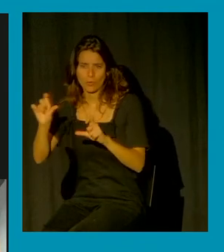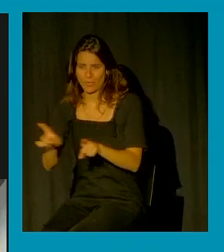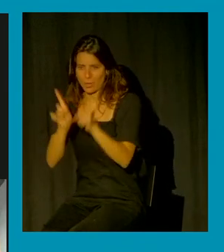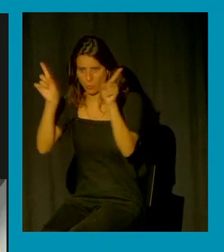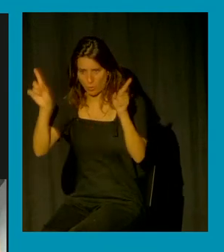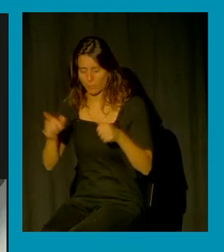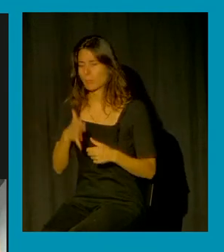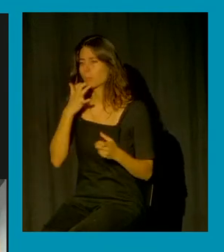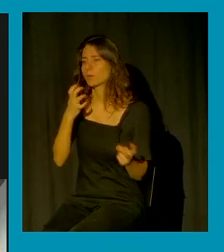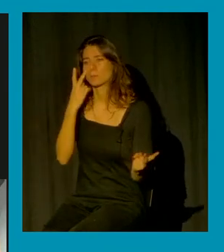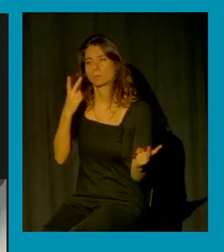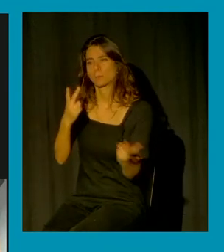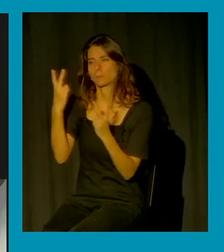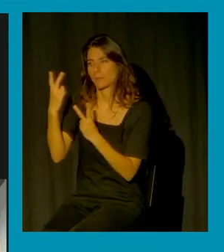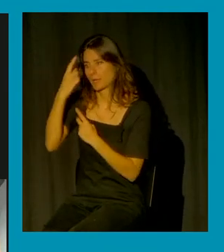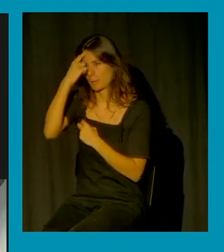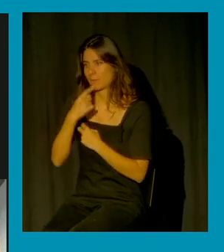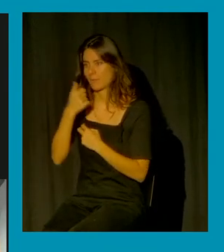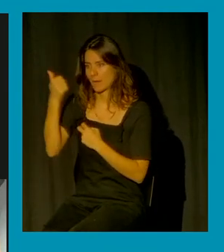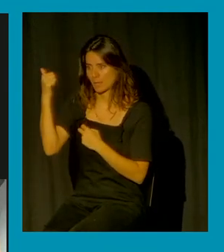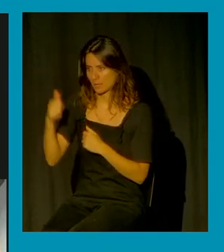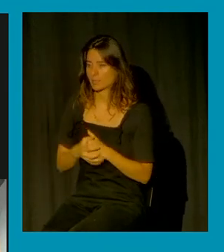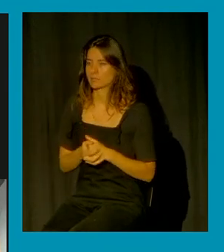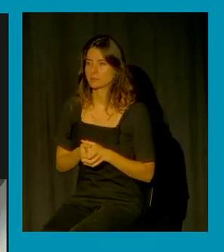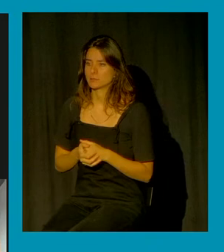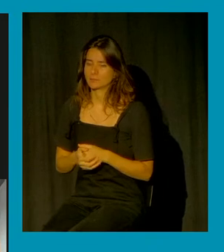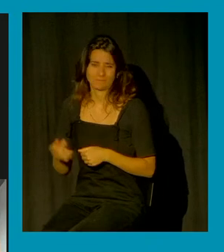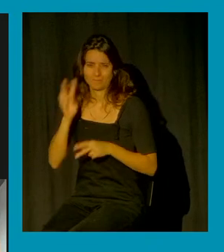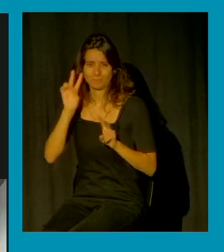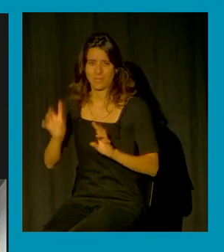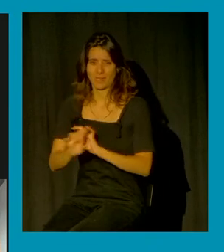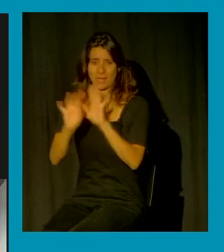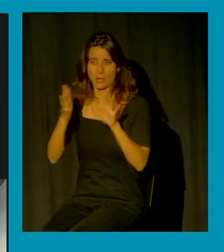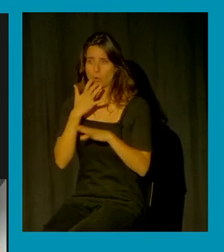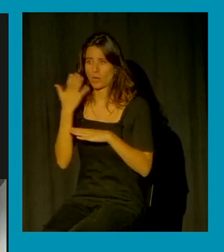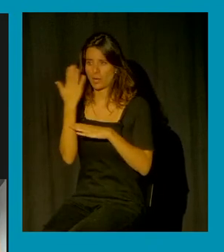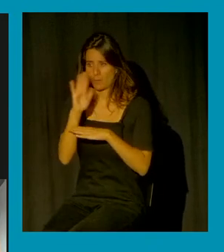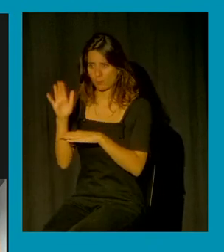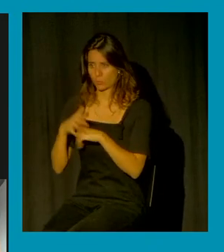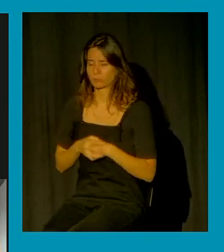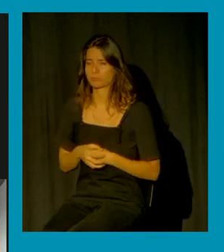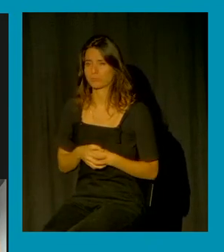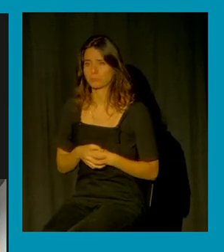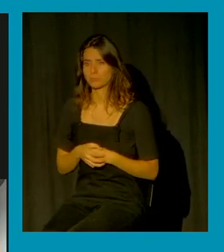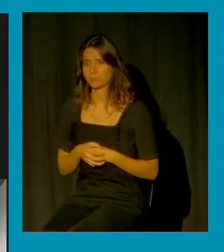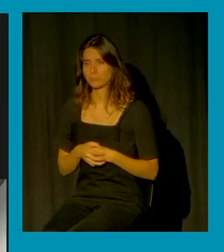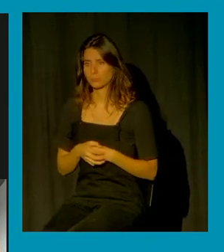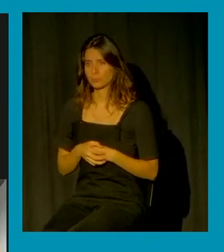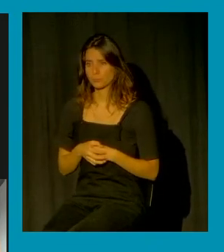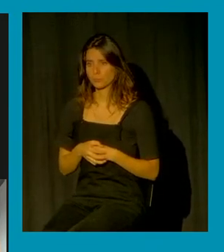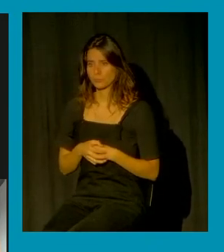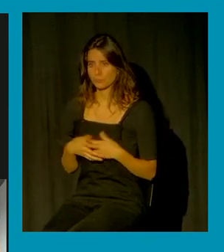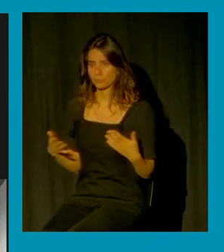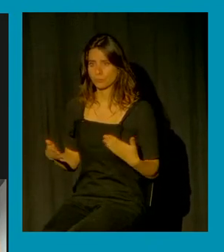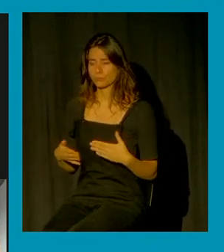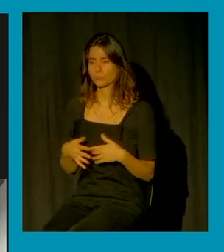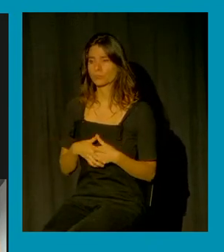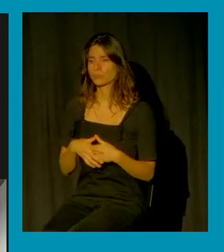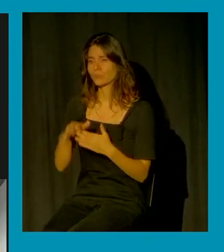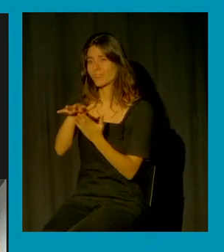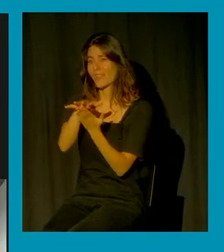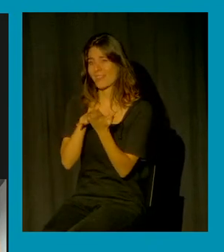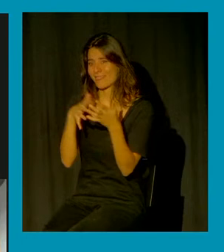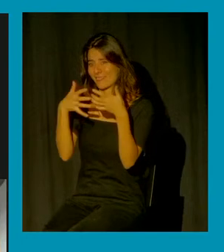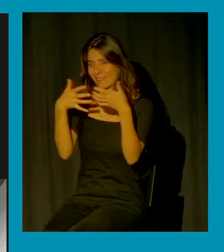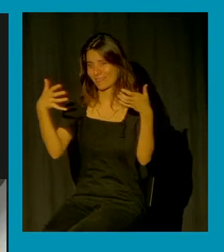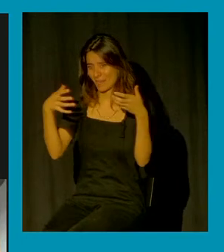estas imágenes claramente lo que es un texto prescriptivo ¿no? En principio el texto de cómo se define la noticia